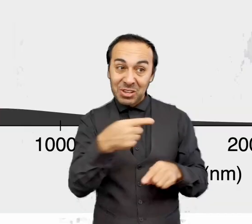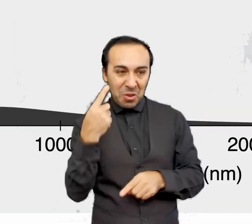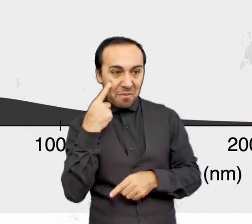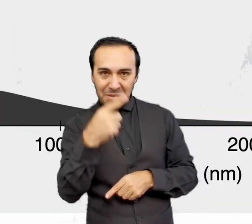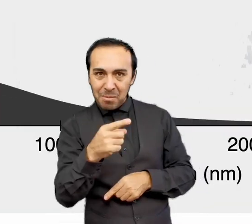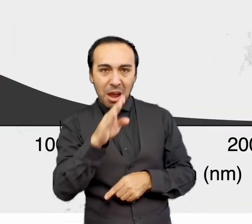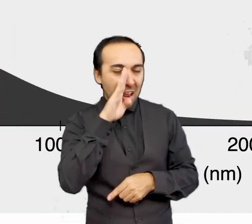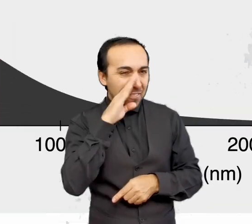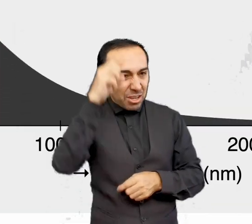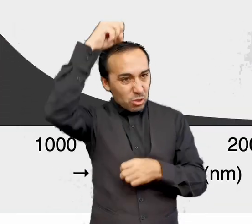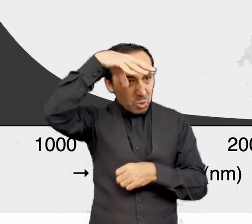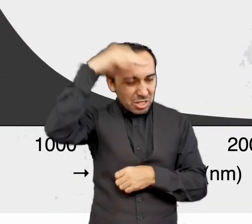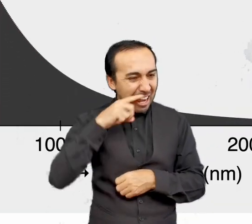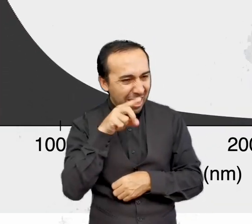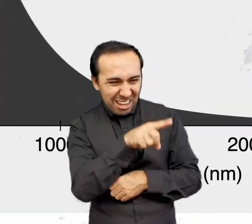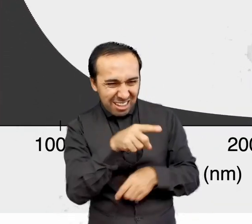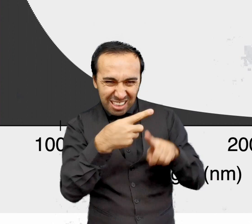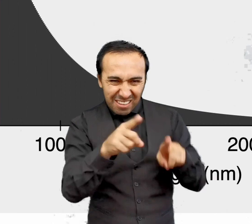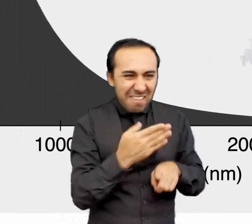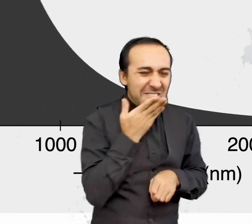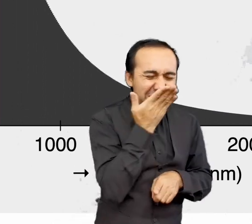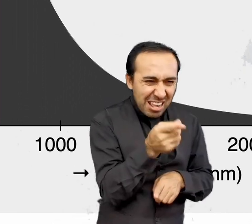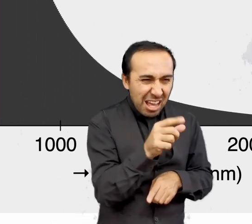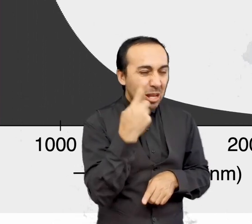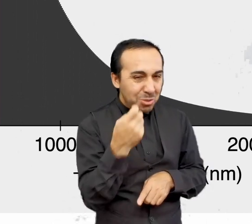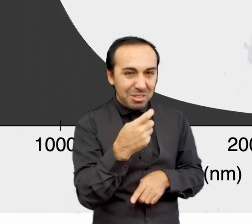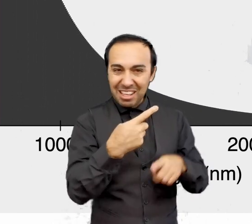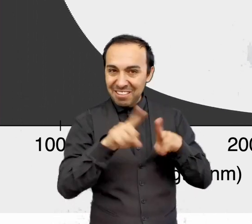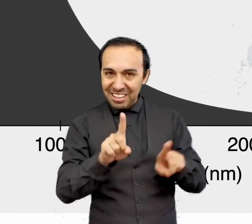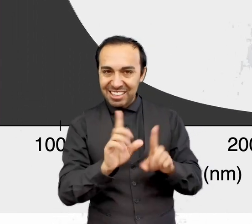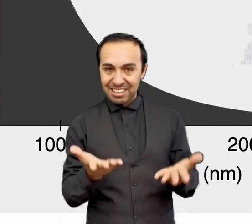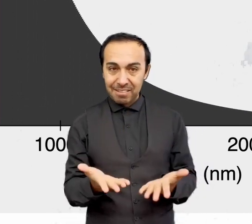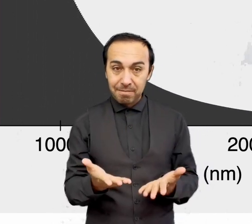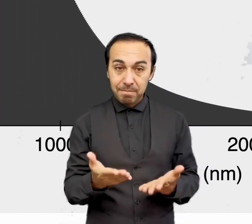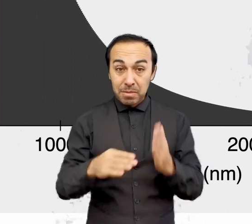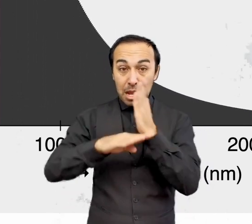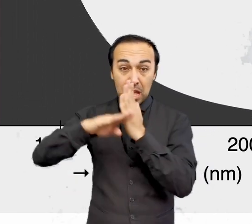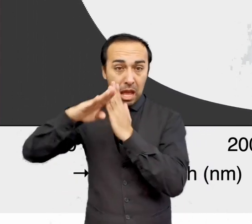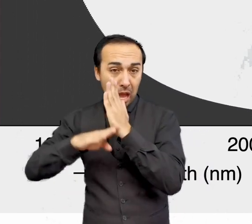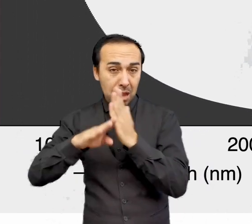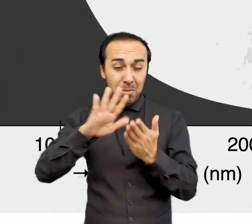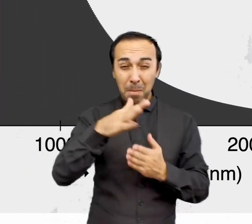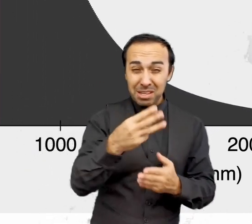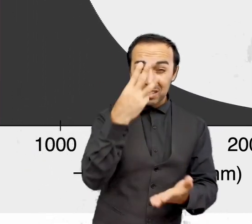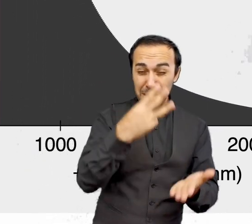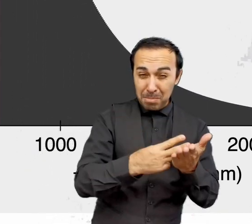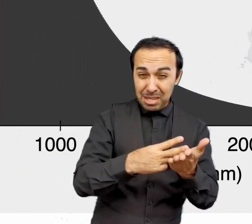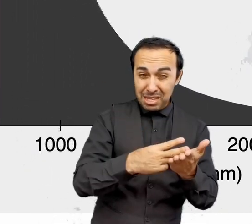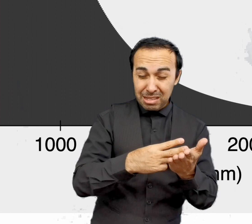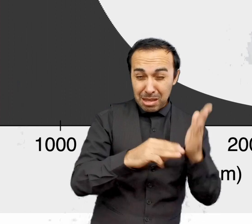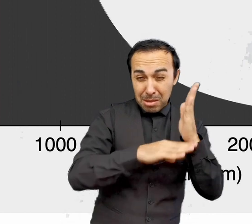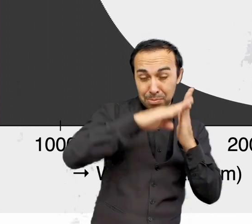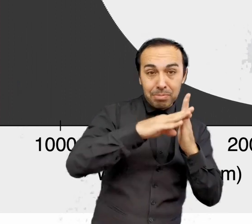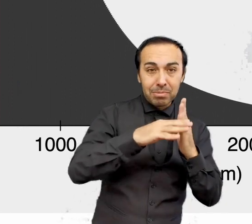fijaras en los colores de las llaves en las duchas, por ejemplo. Las temperaturas superficiales varían entre los 3.000 grados Celsius